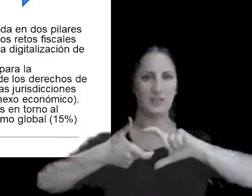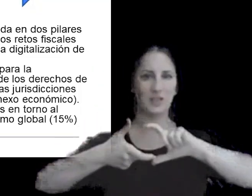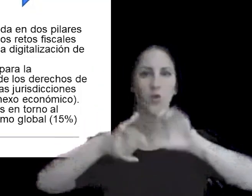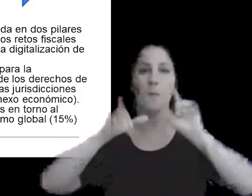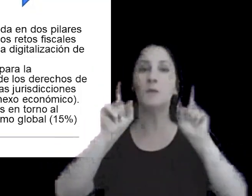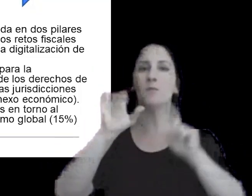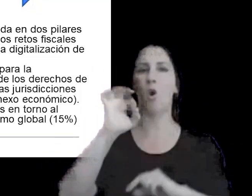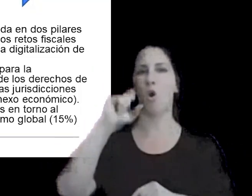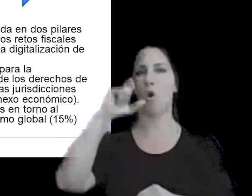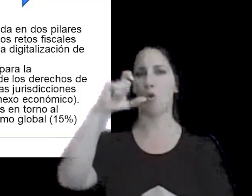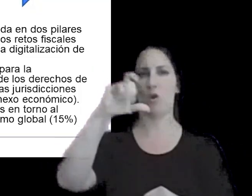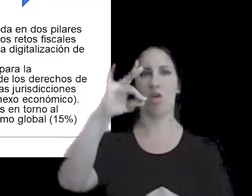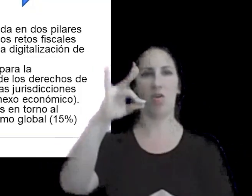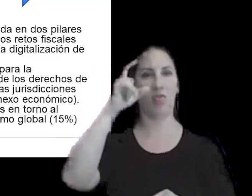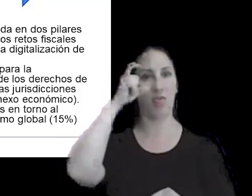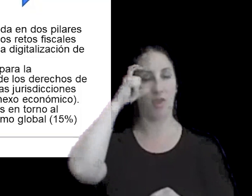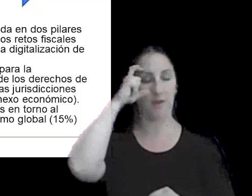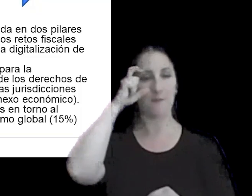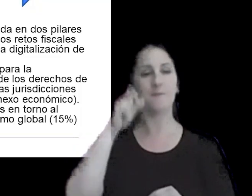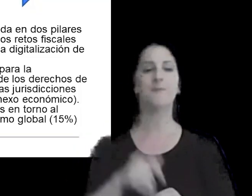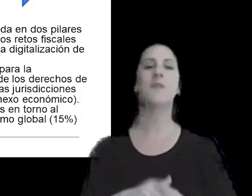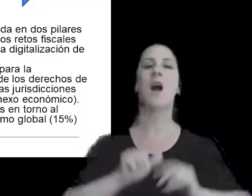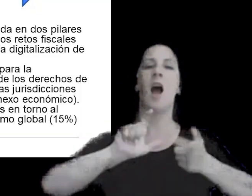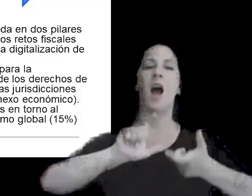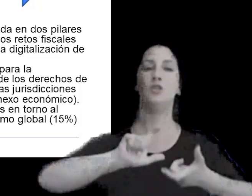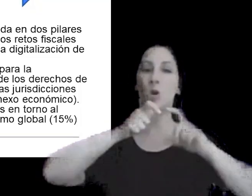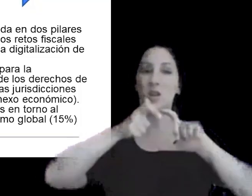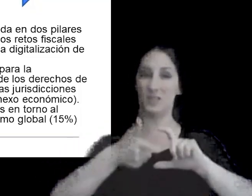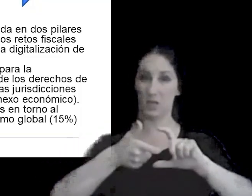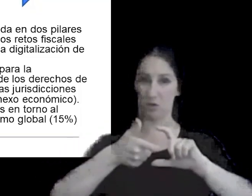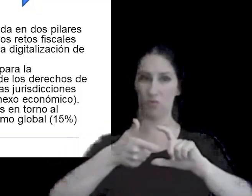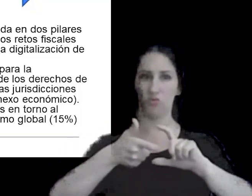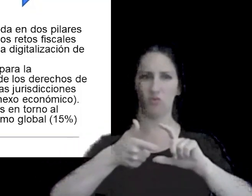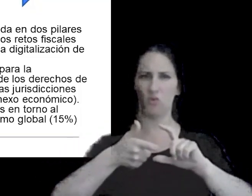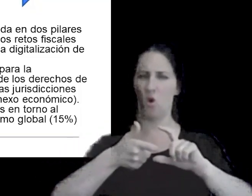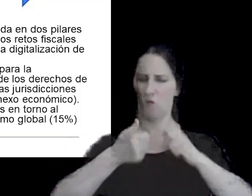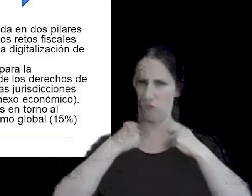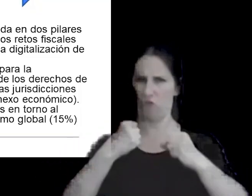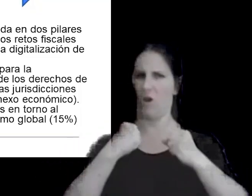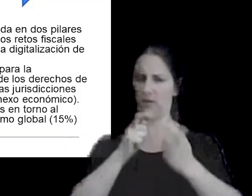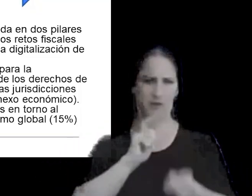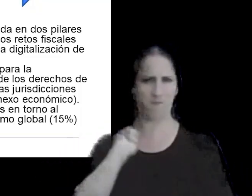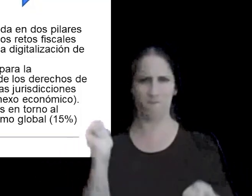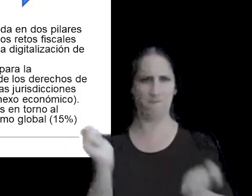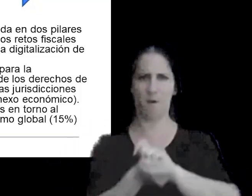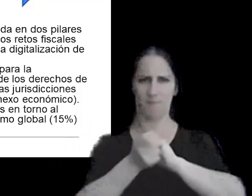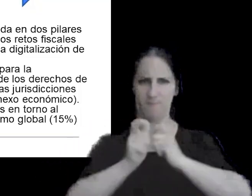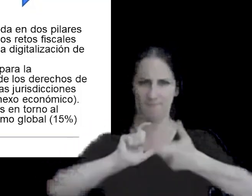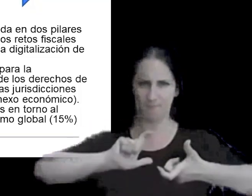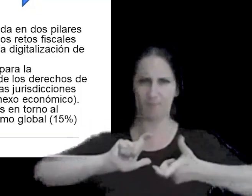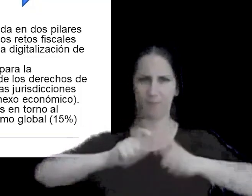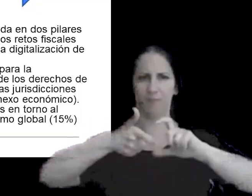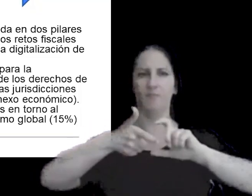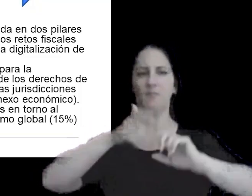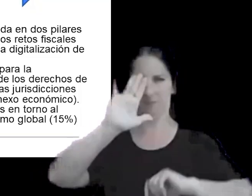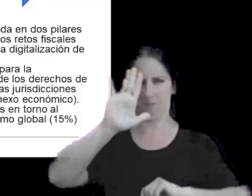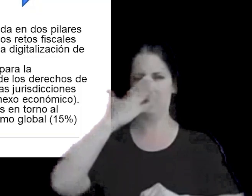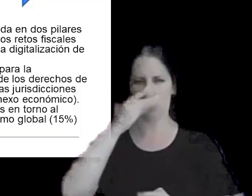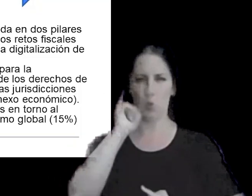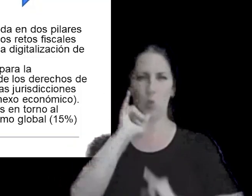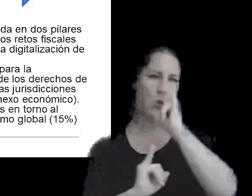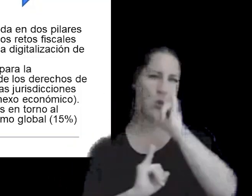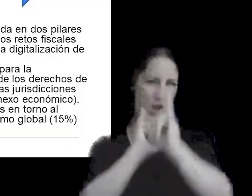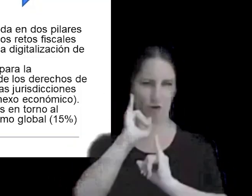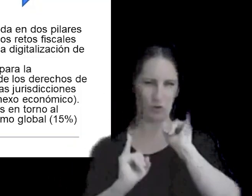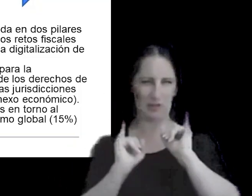OCDE una actualización bastante radical ahora voy a comentar un poquito más